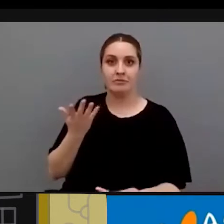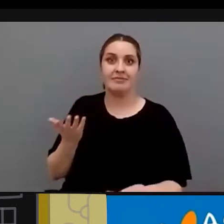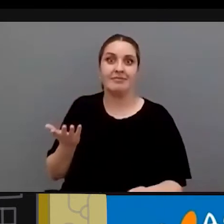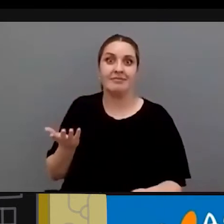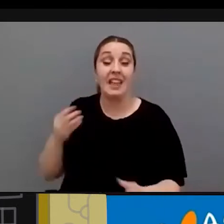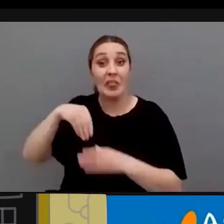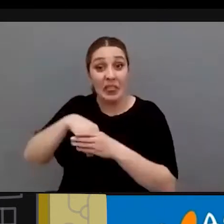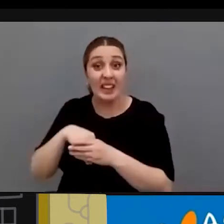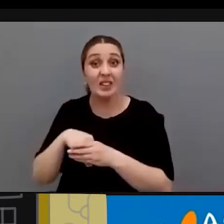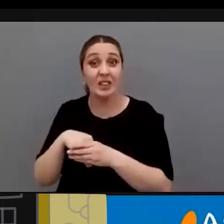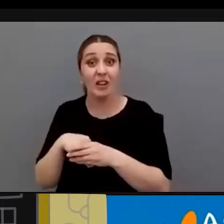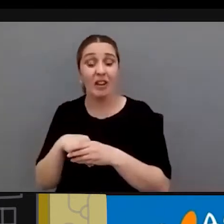que